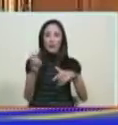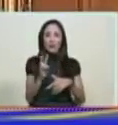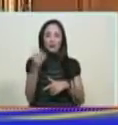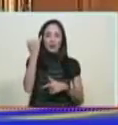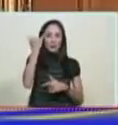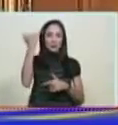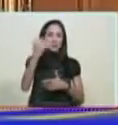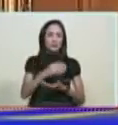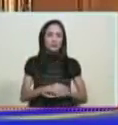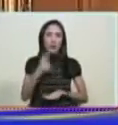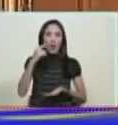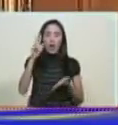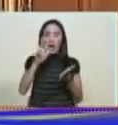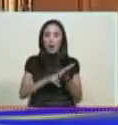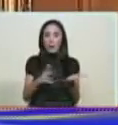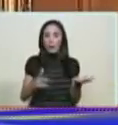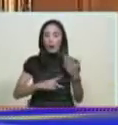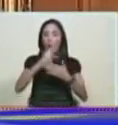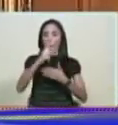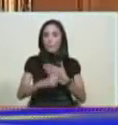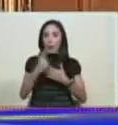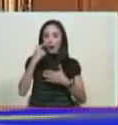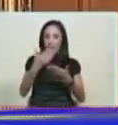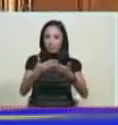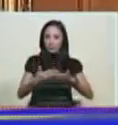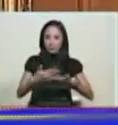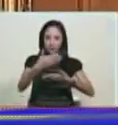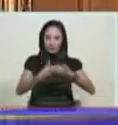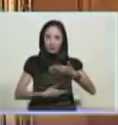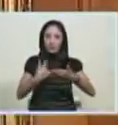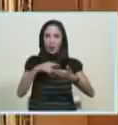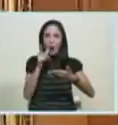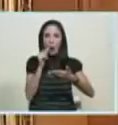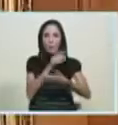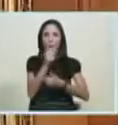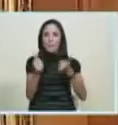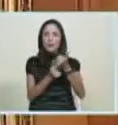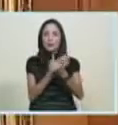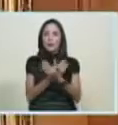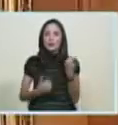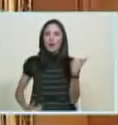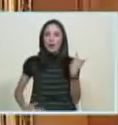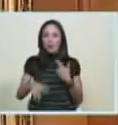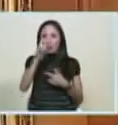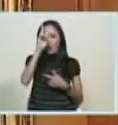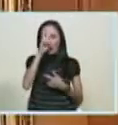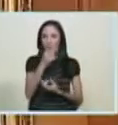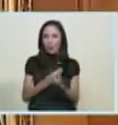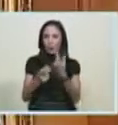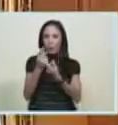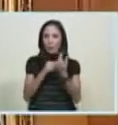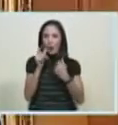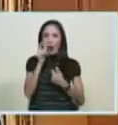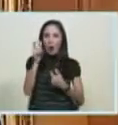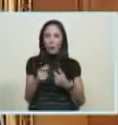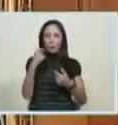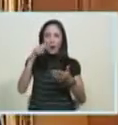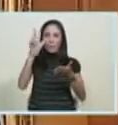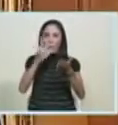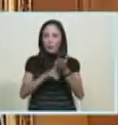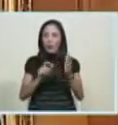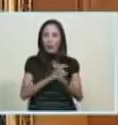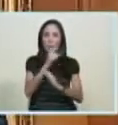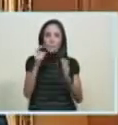he aprobado el plan que me aprobó que me presentó el vicepresidente sectorial de economía Tarellel Aysami ya lo aprobé